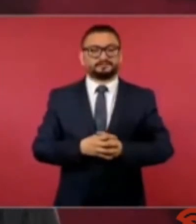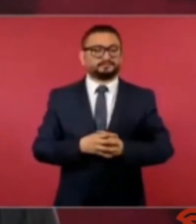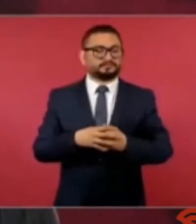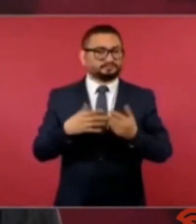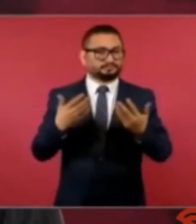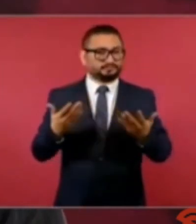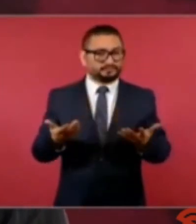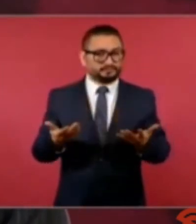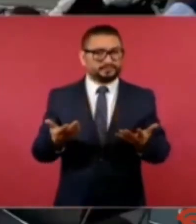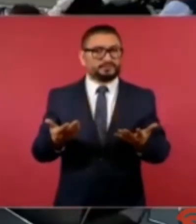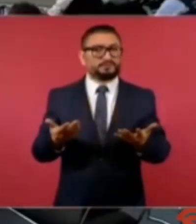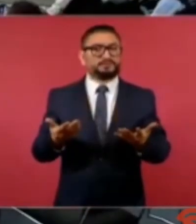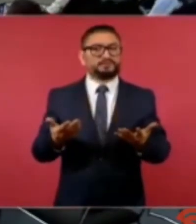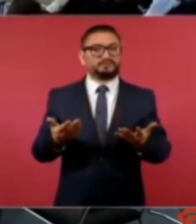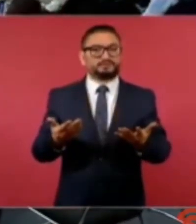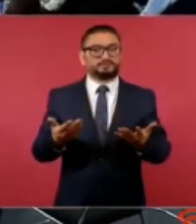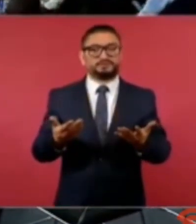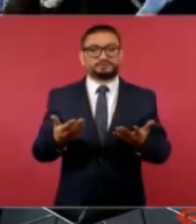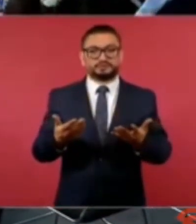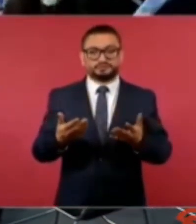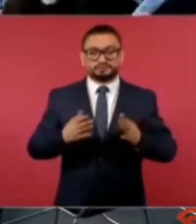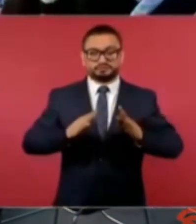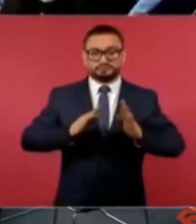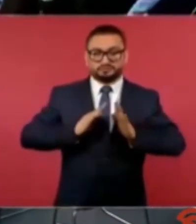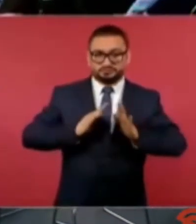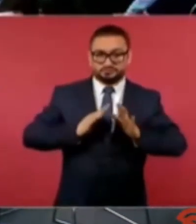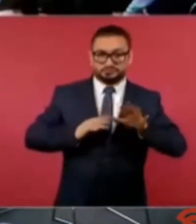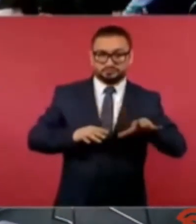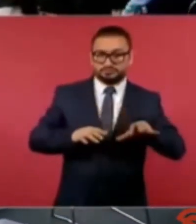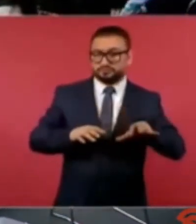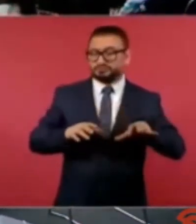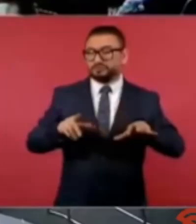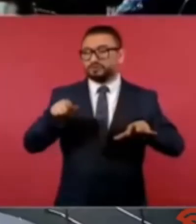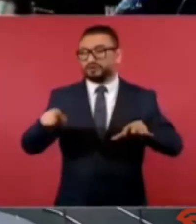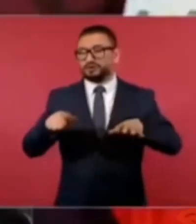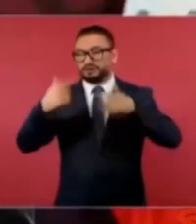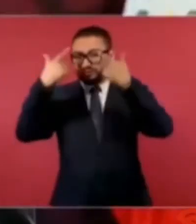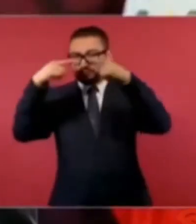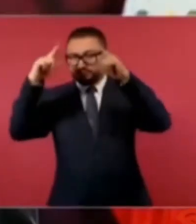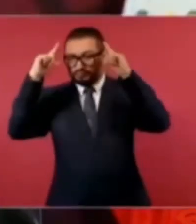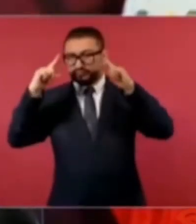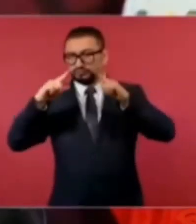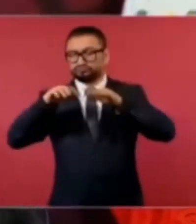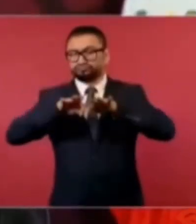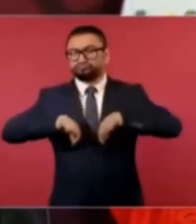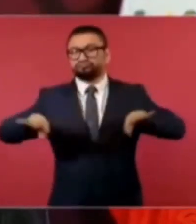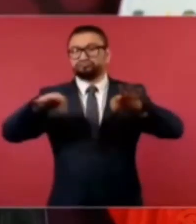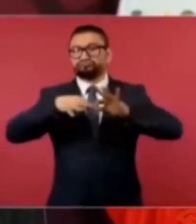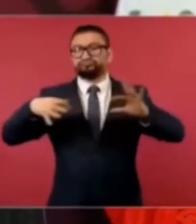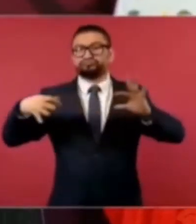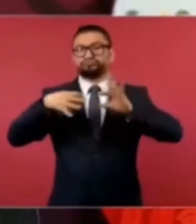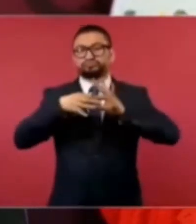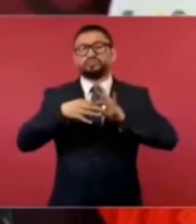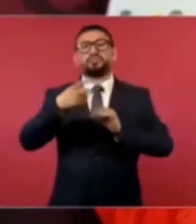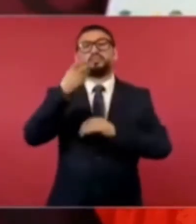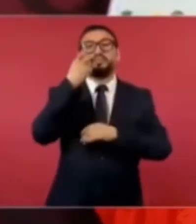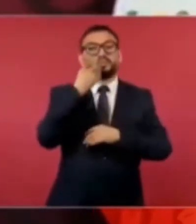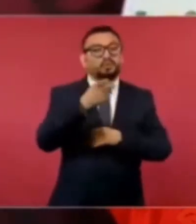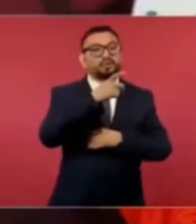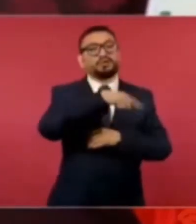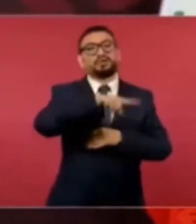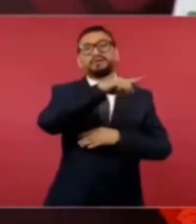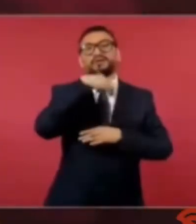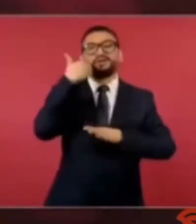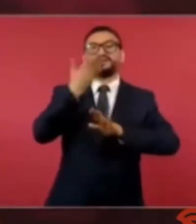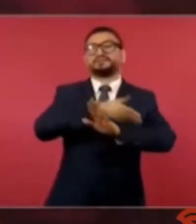son dos instituciones muy importantes del estado por eso también las han querido socavar que es